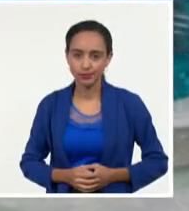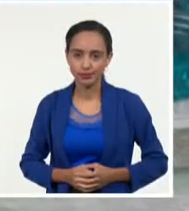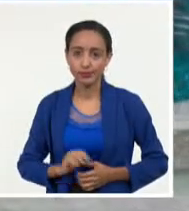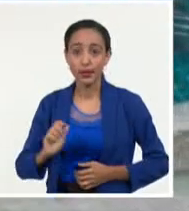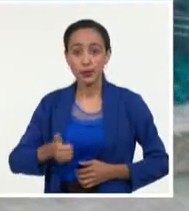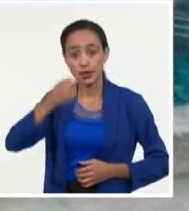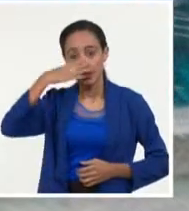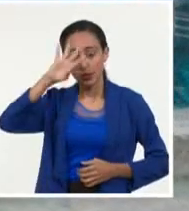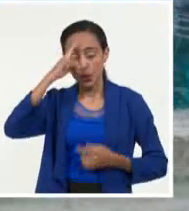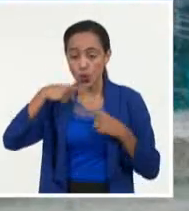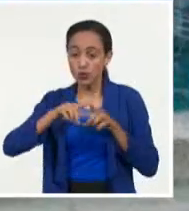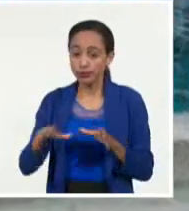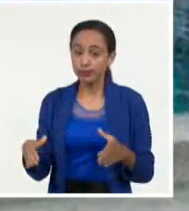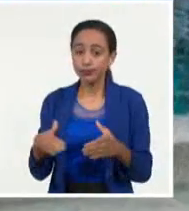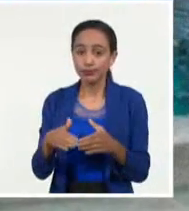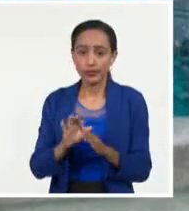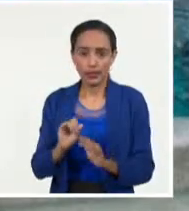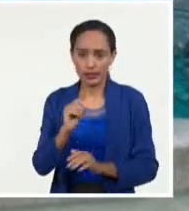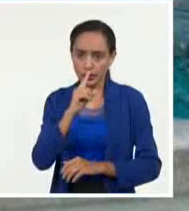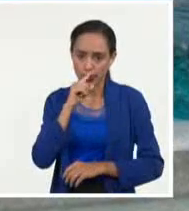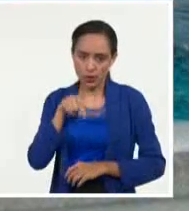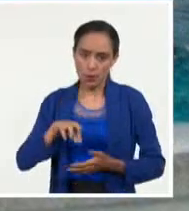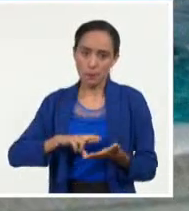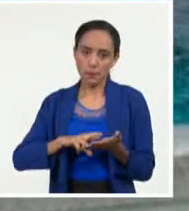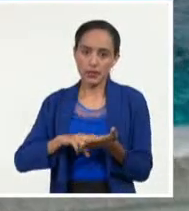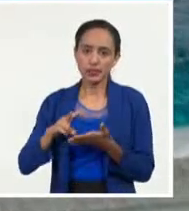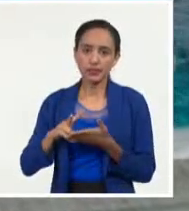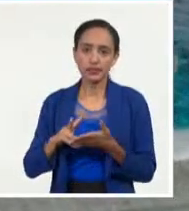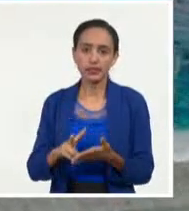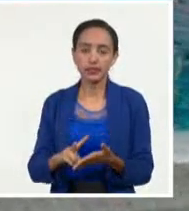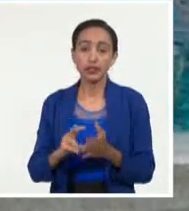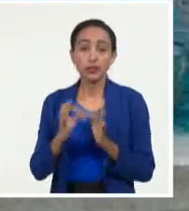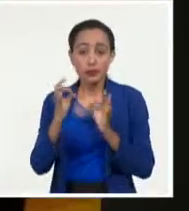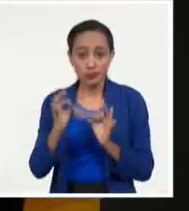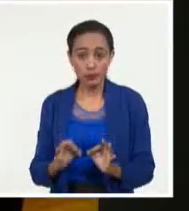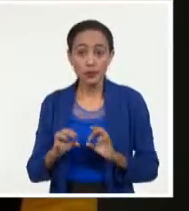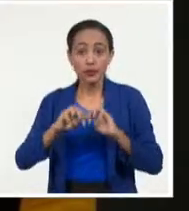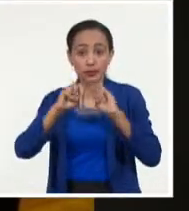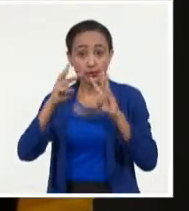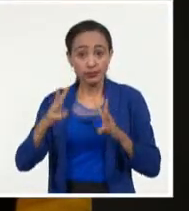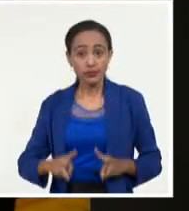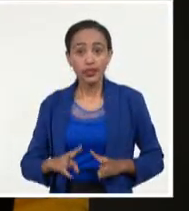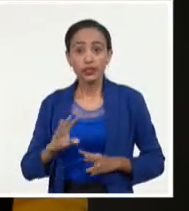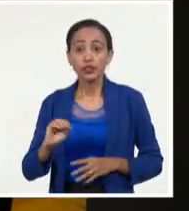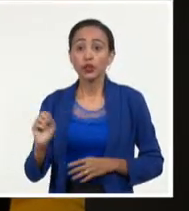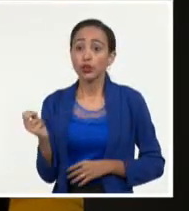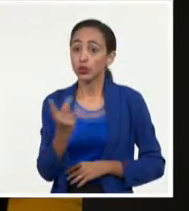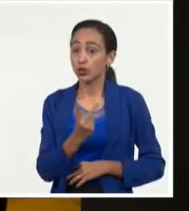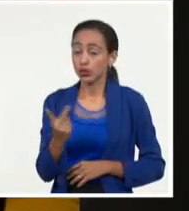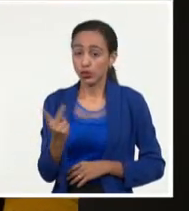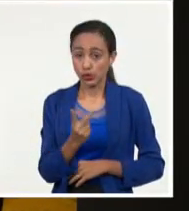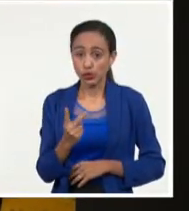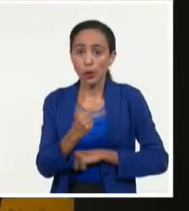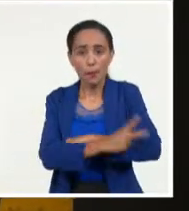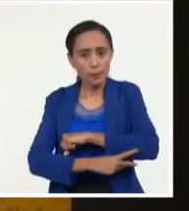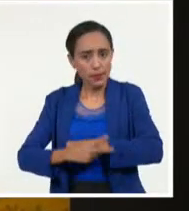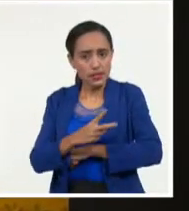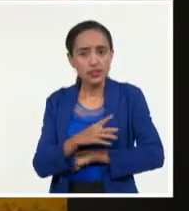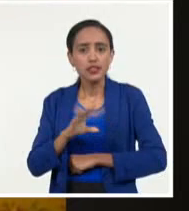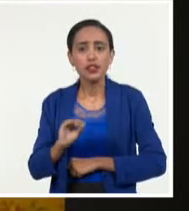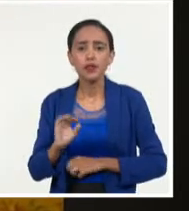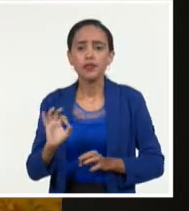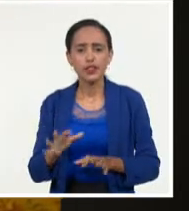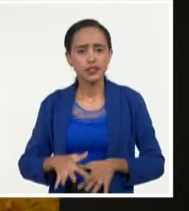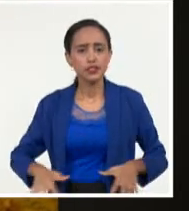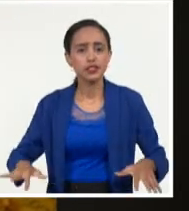acompaña concluyó este martes su visita a esa nación. En la misma red social destacó que ambas partes constataron que a pesar de las